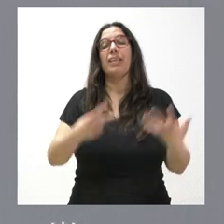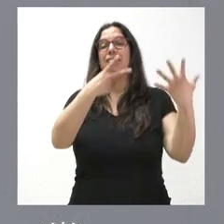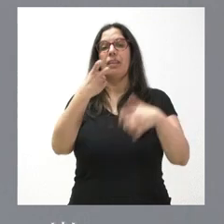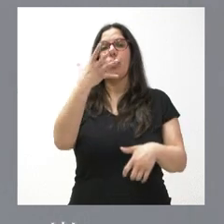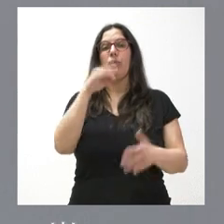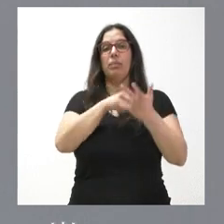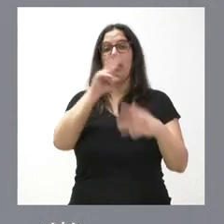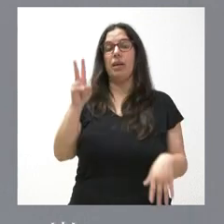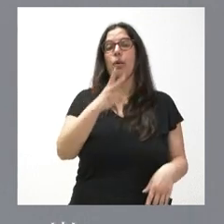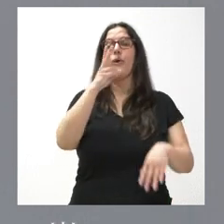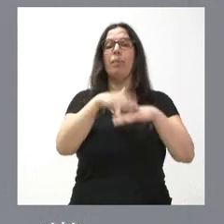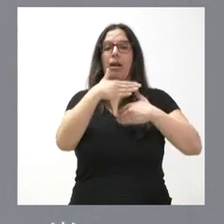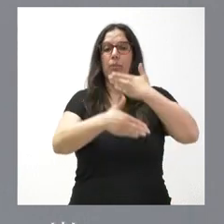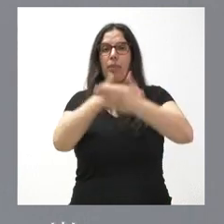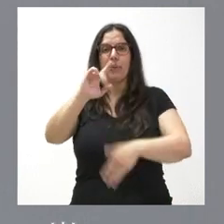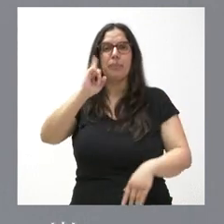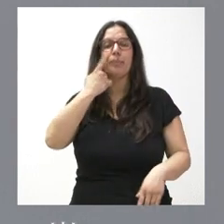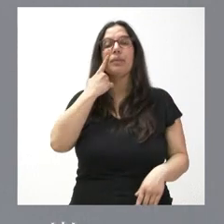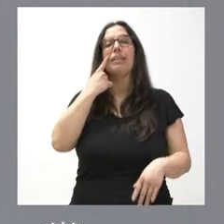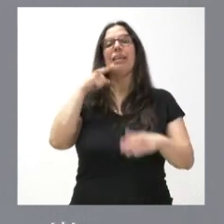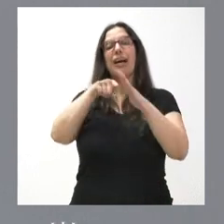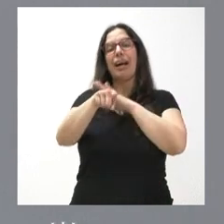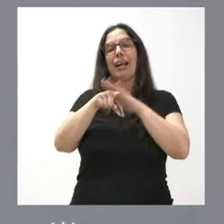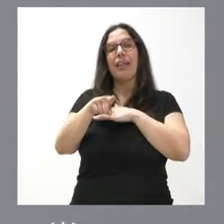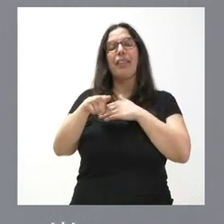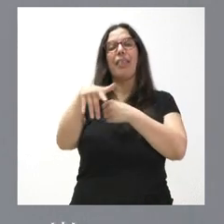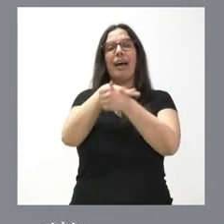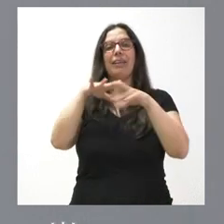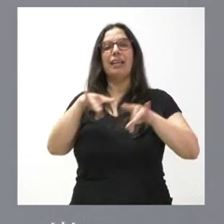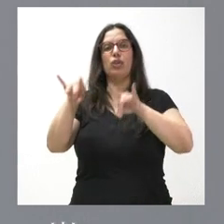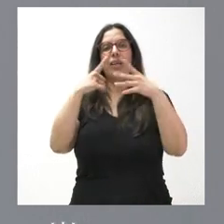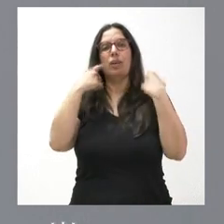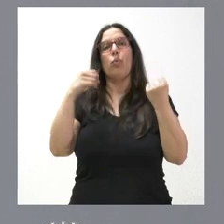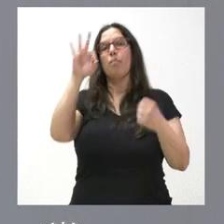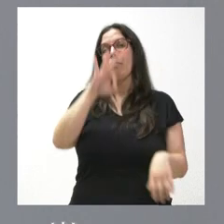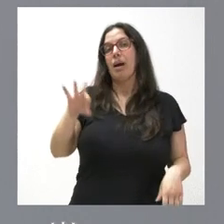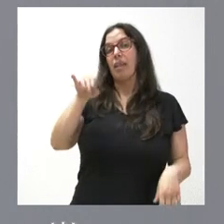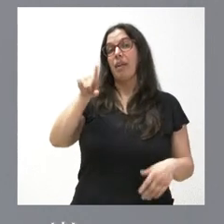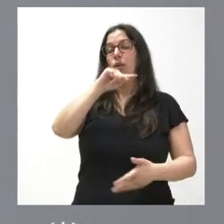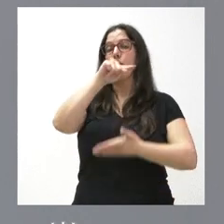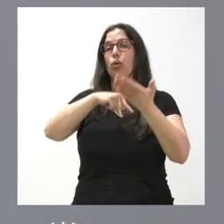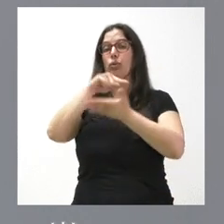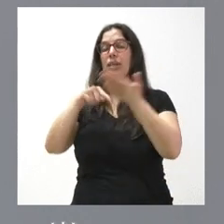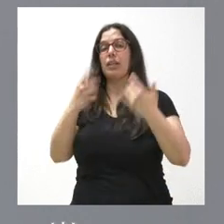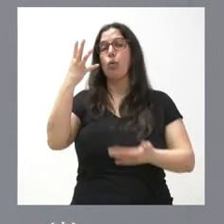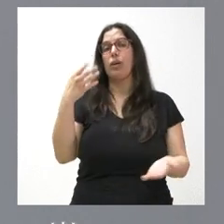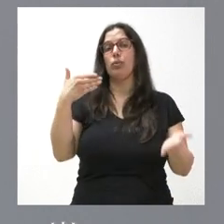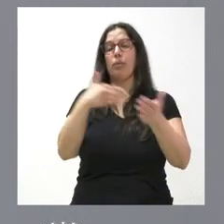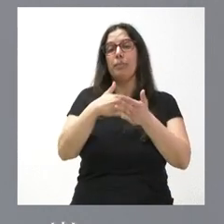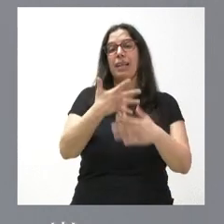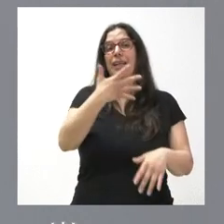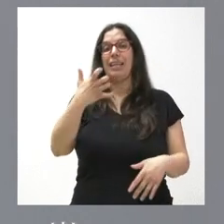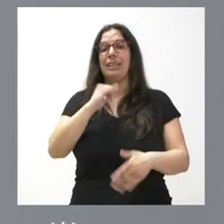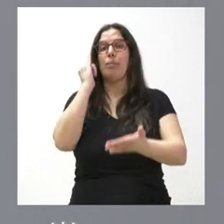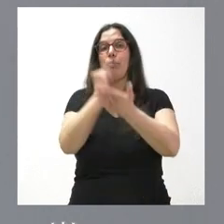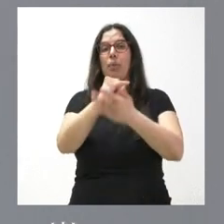.000 euros para procedimientos diagnósticos en la gerencia de Palencia. Se contratarán 4.500 pruebas